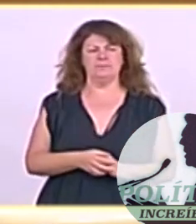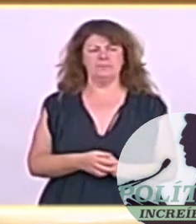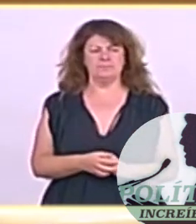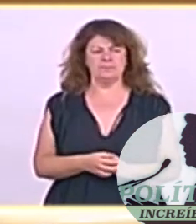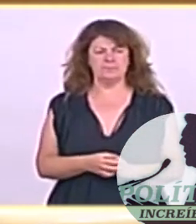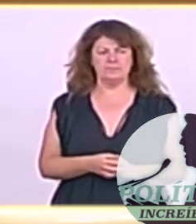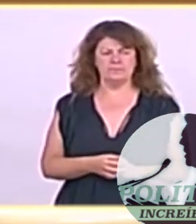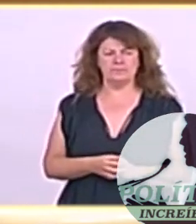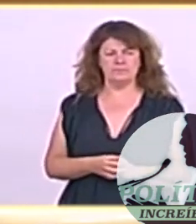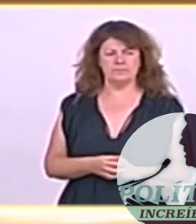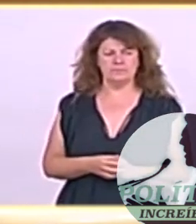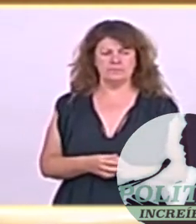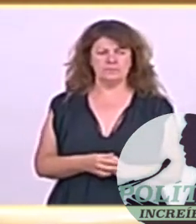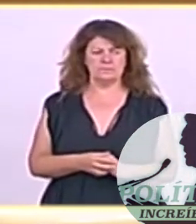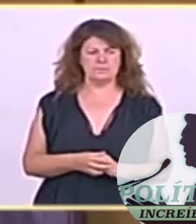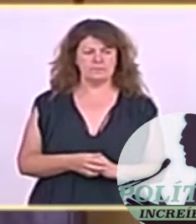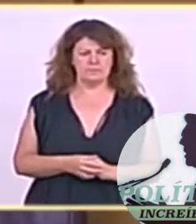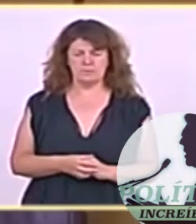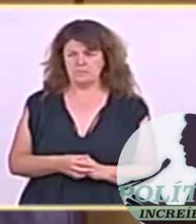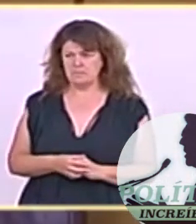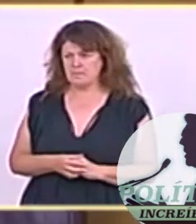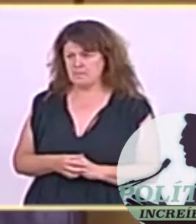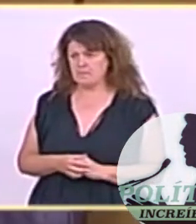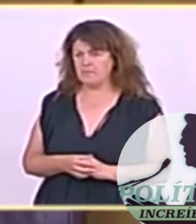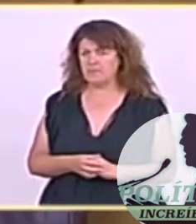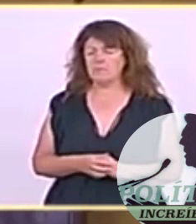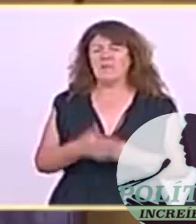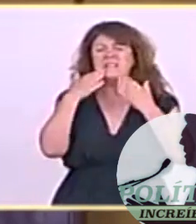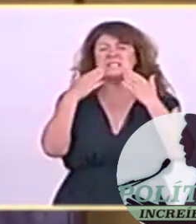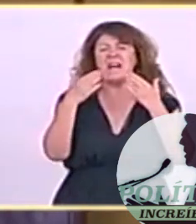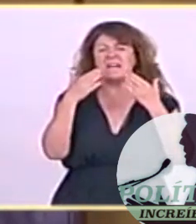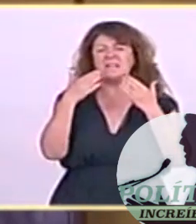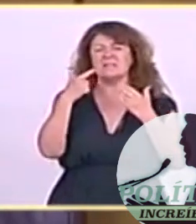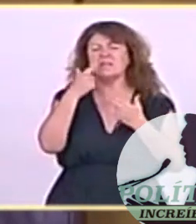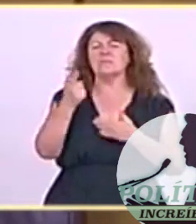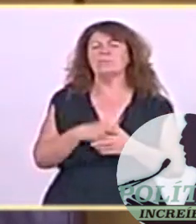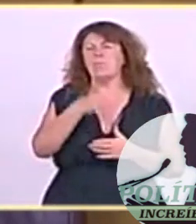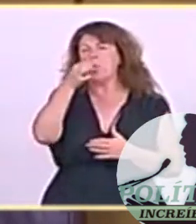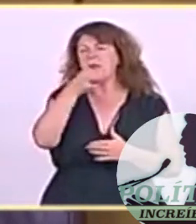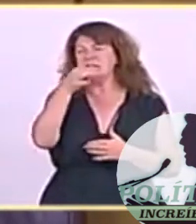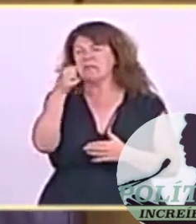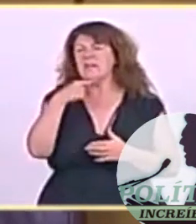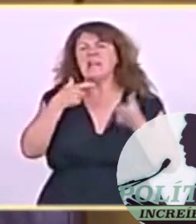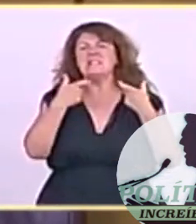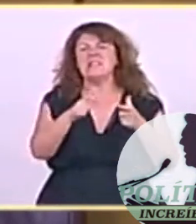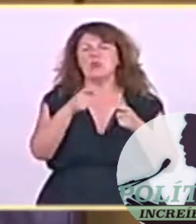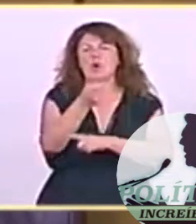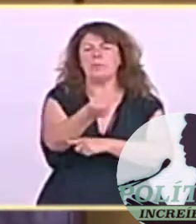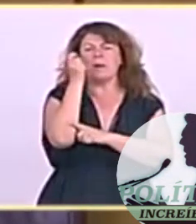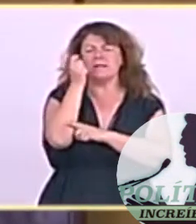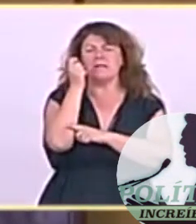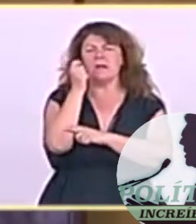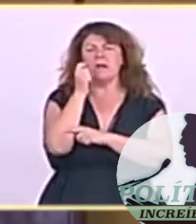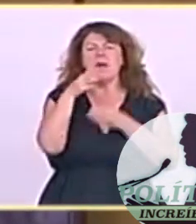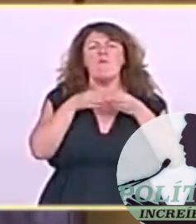Esquerra y Casco, presidente. Arrachaldeo, buenas tardes. El sector de la pesca, en concreto la flota vasca, que es la que yo más conozco,